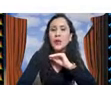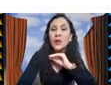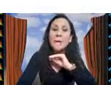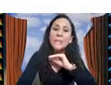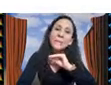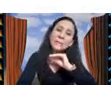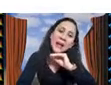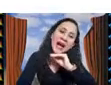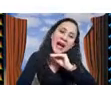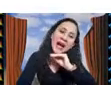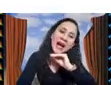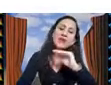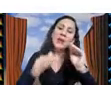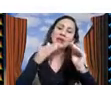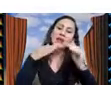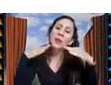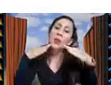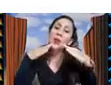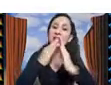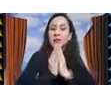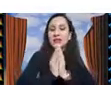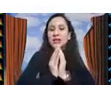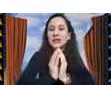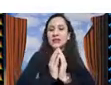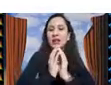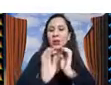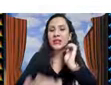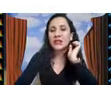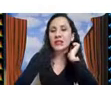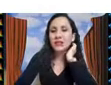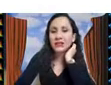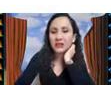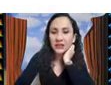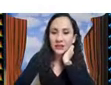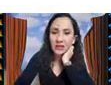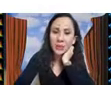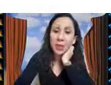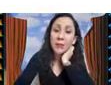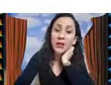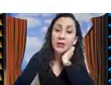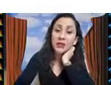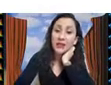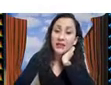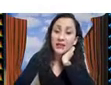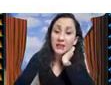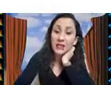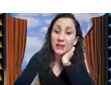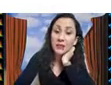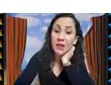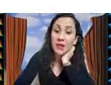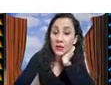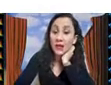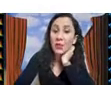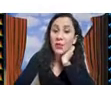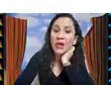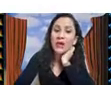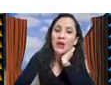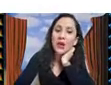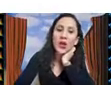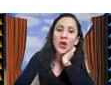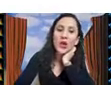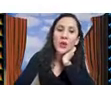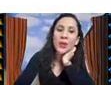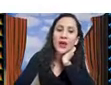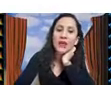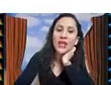desempeño pero ya va a estar muy bien especializado en ciertas instancias del problema. Entonces, en esas le va a ir muy